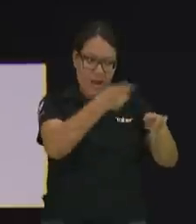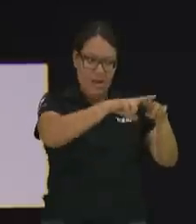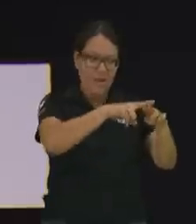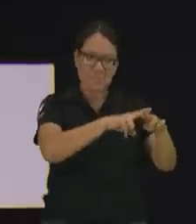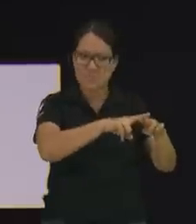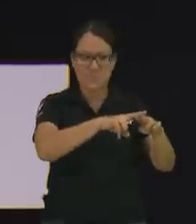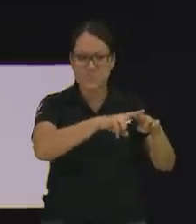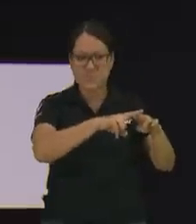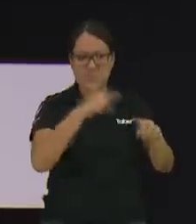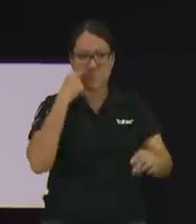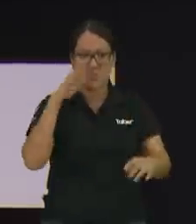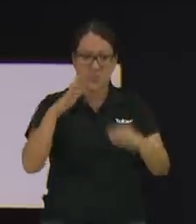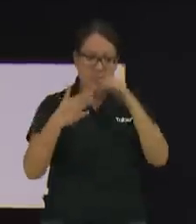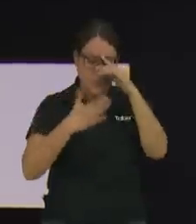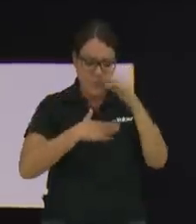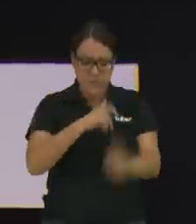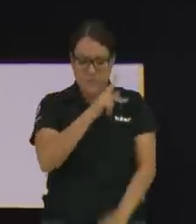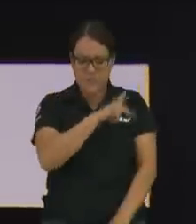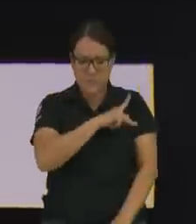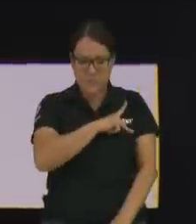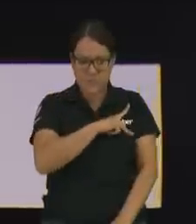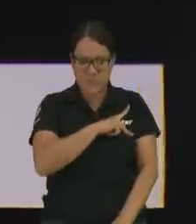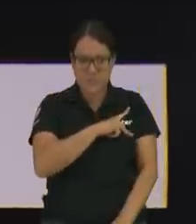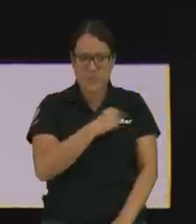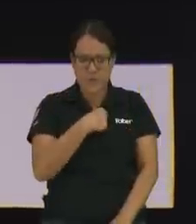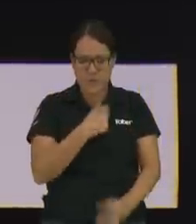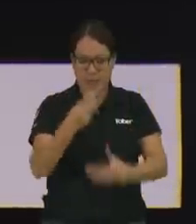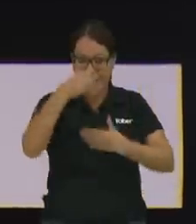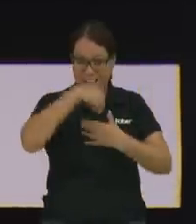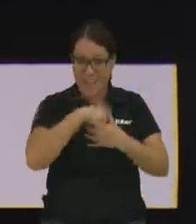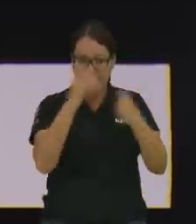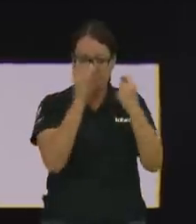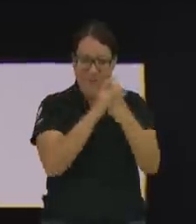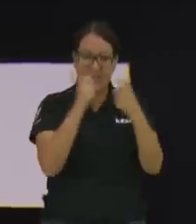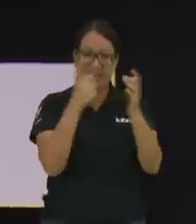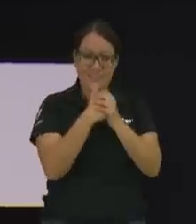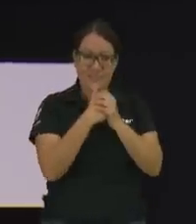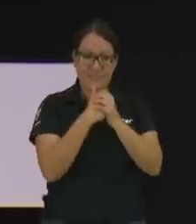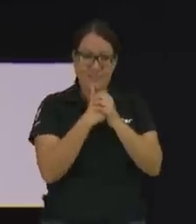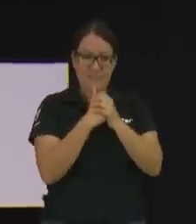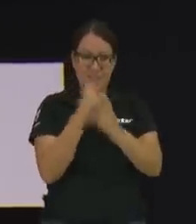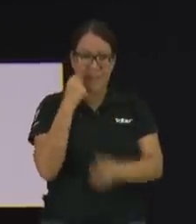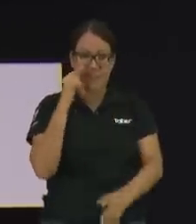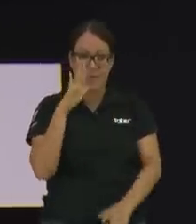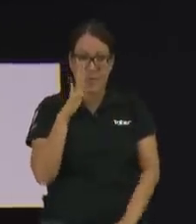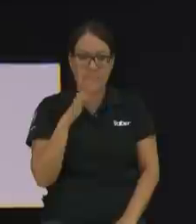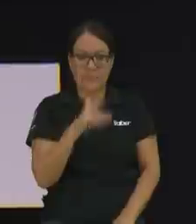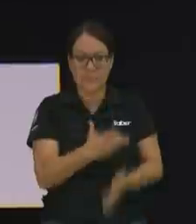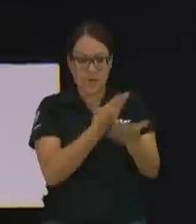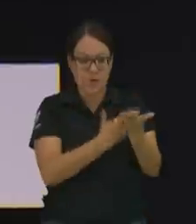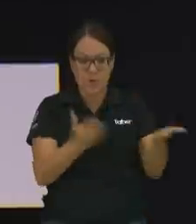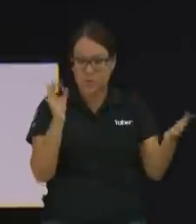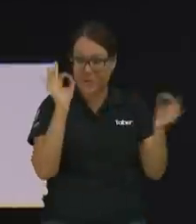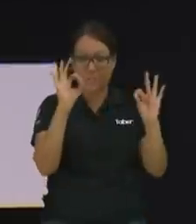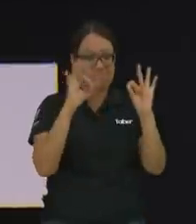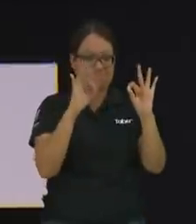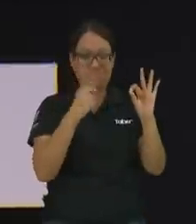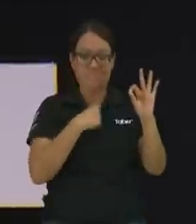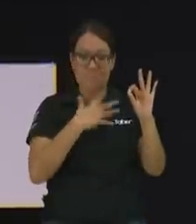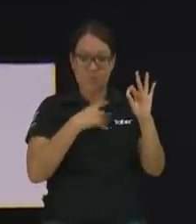Yo tengo un conflicto personal. ¿A quién no nos gustan o no le gustan las cosas buenas? A todos, hermano.